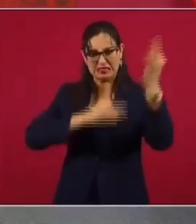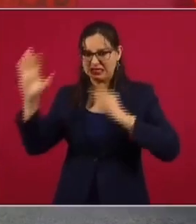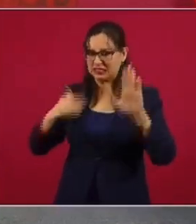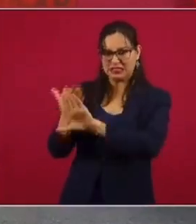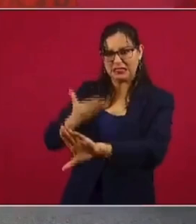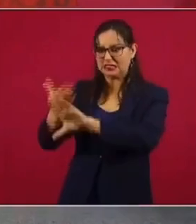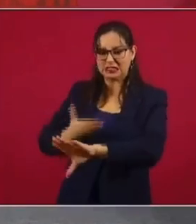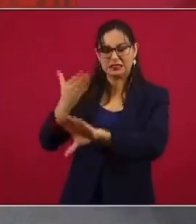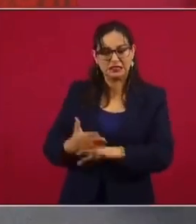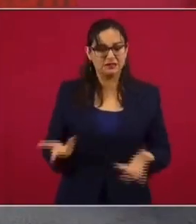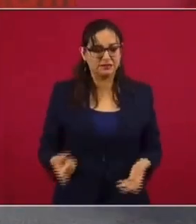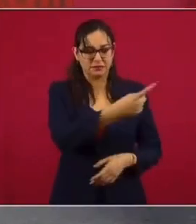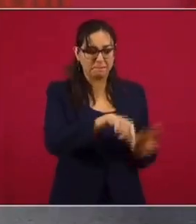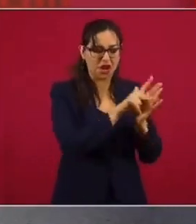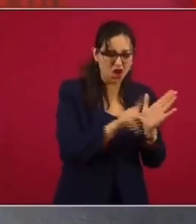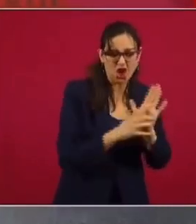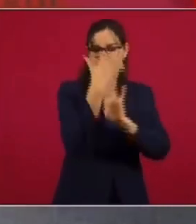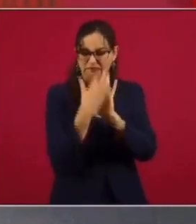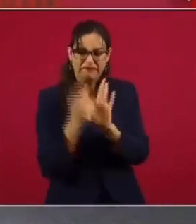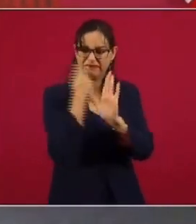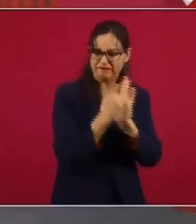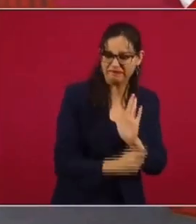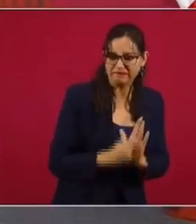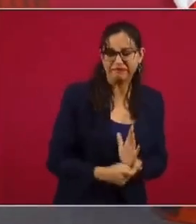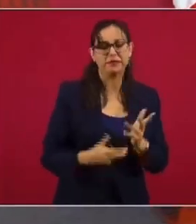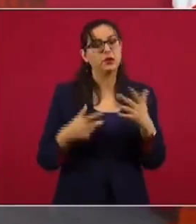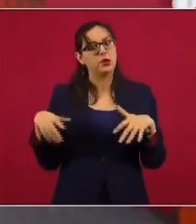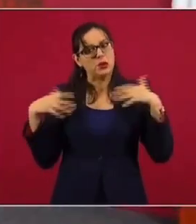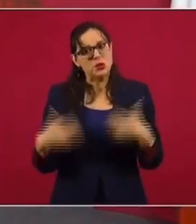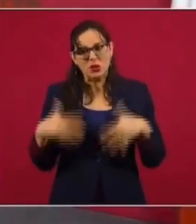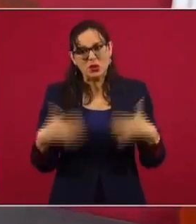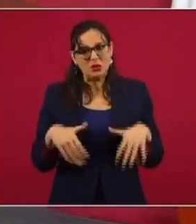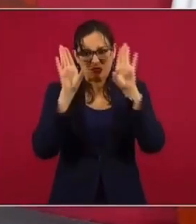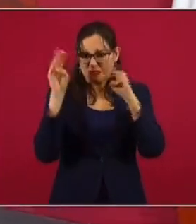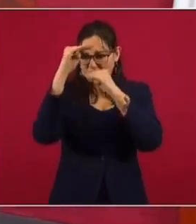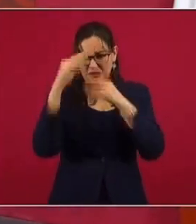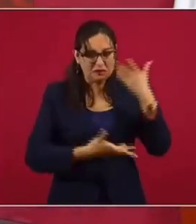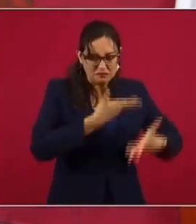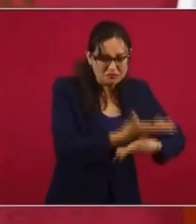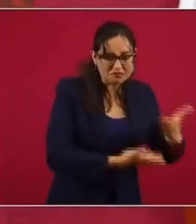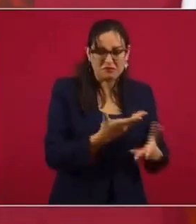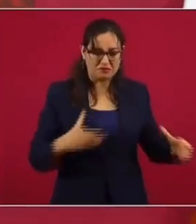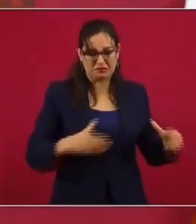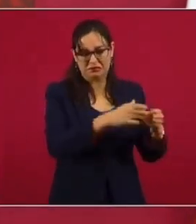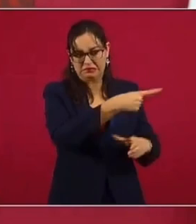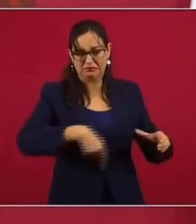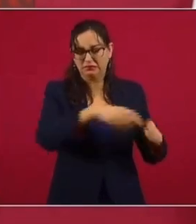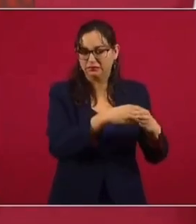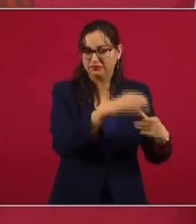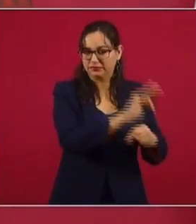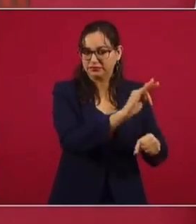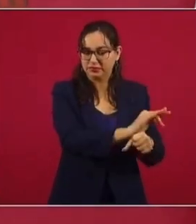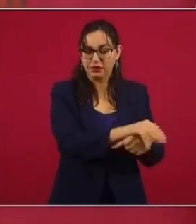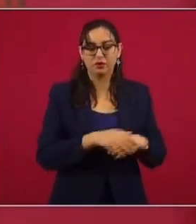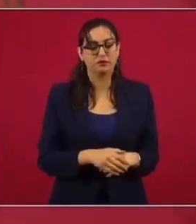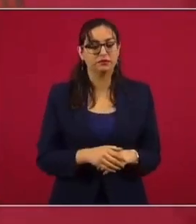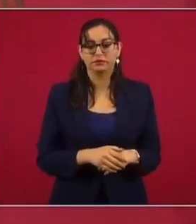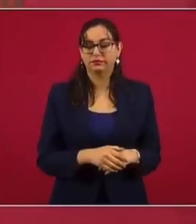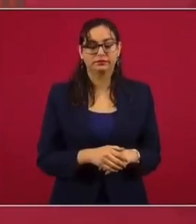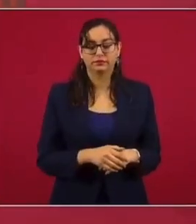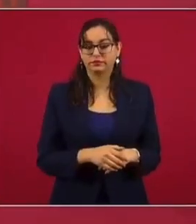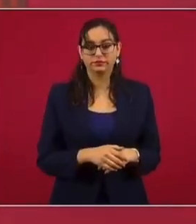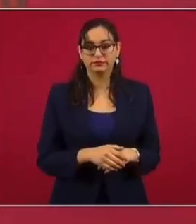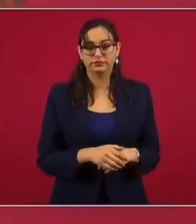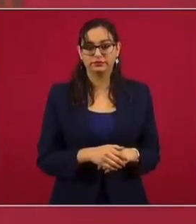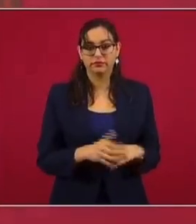solo los periódicos, sino todos los articulistas, al servicio del conservadurismo, de estos grupos de intereses creados, de estos